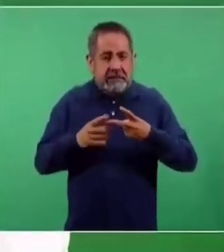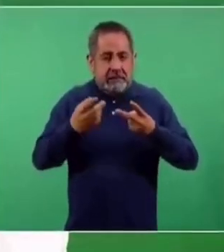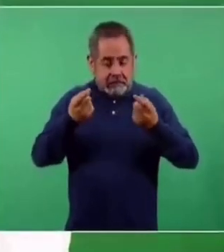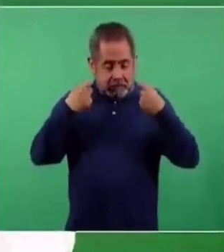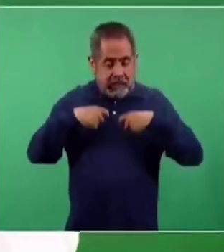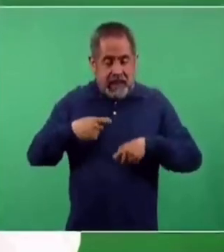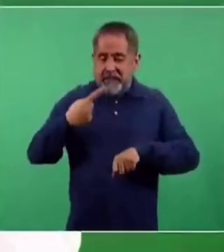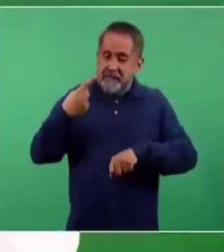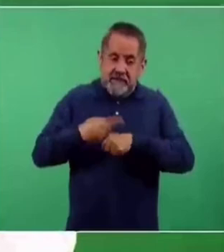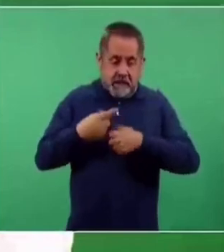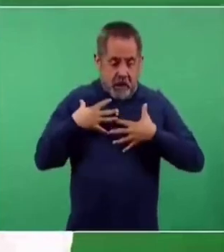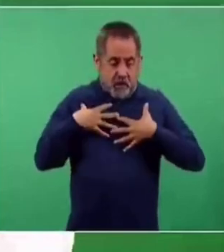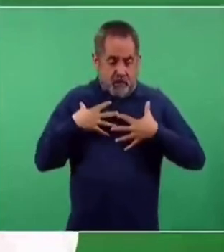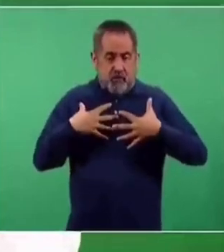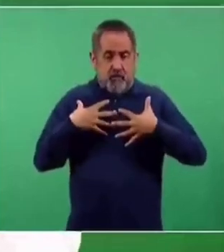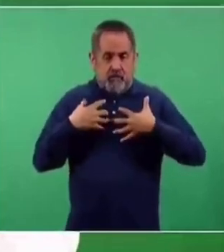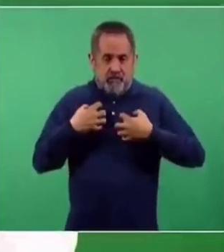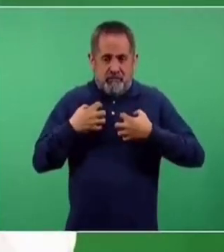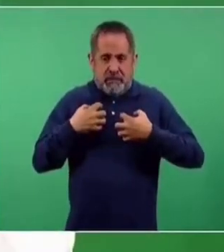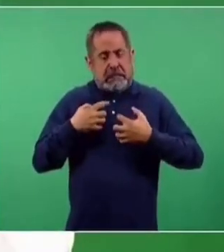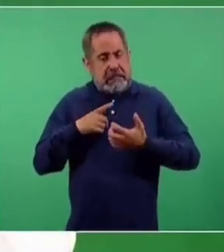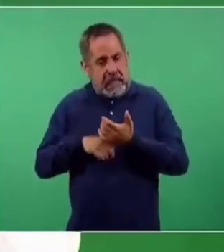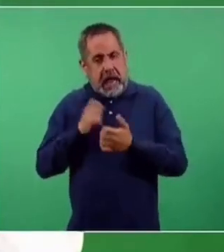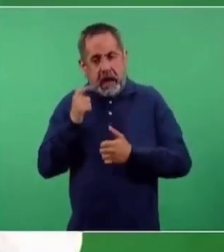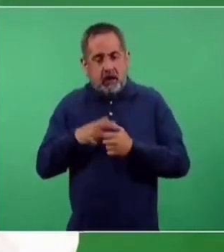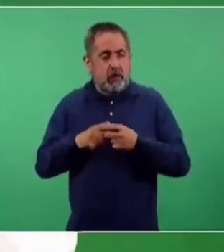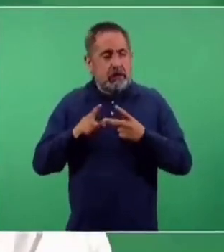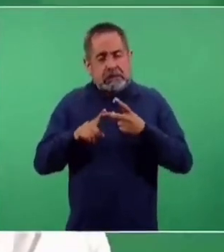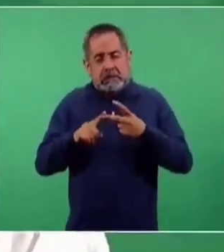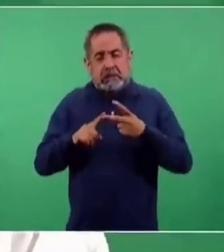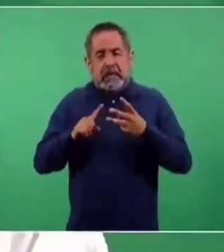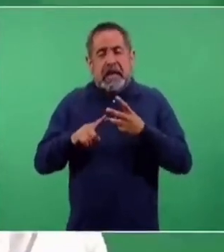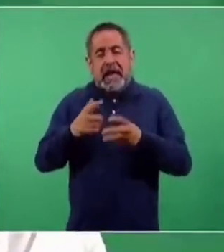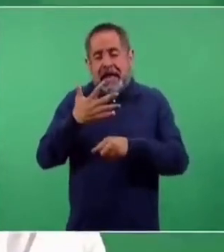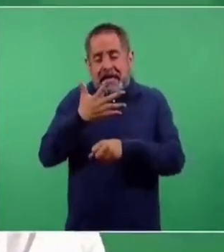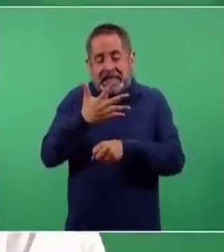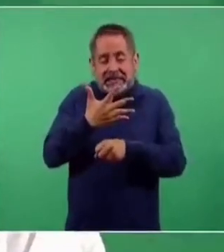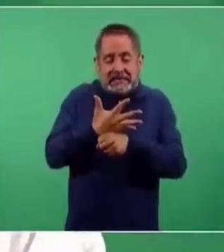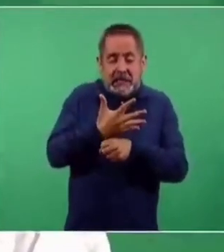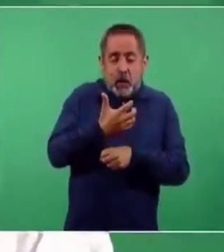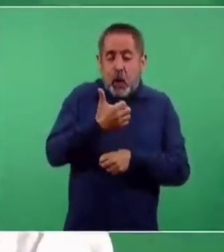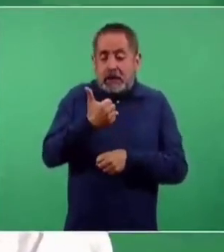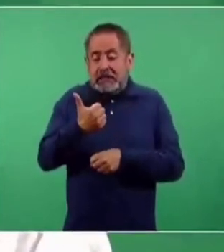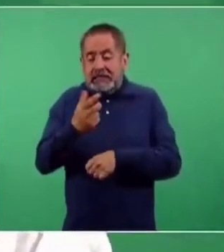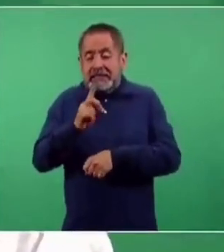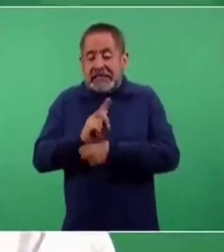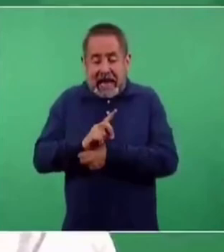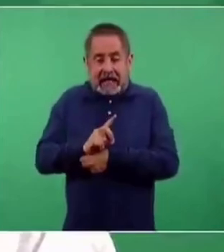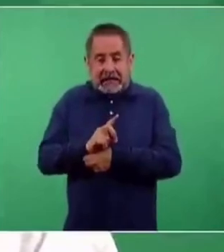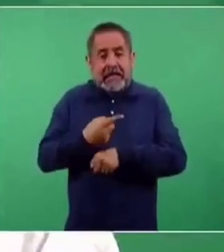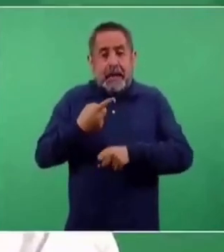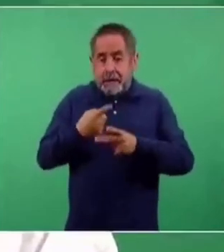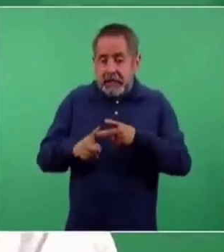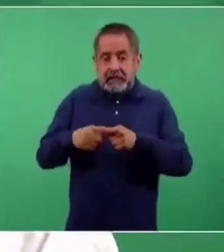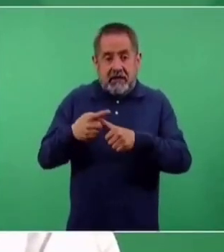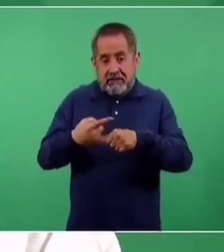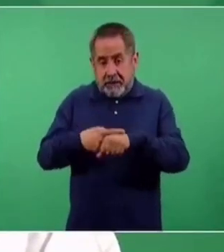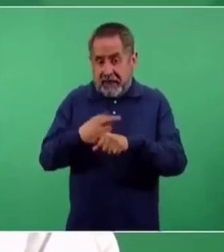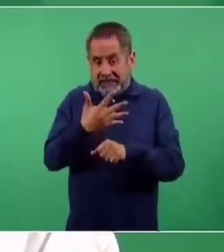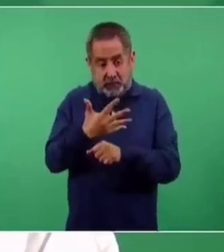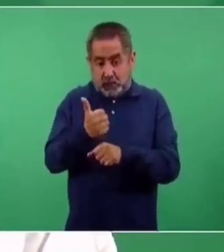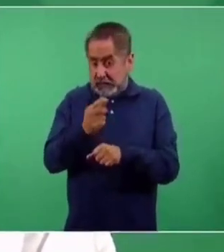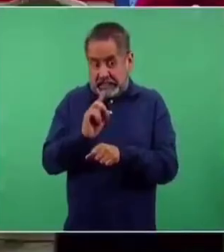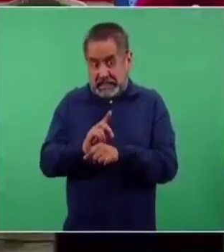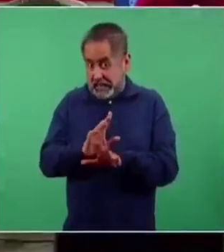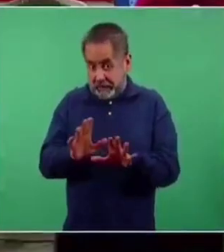de daño pulmonar, que se encuentran entre el quinto y el séptimo día del curso de enfermedad y que tienen